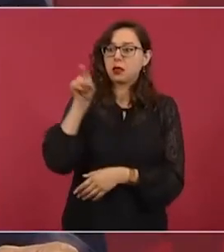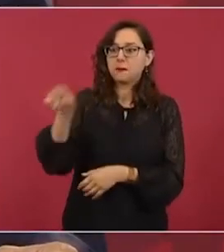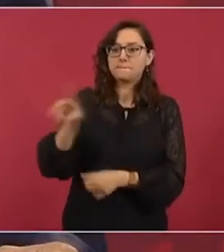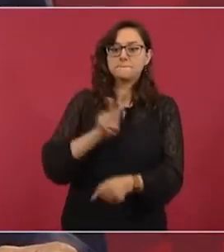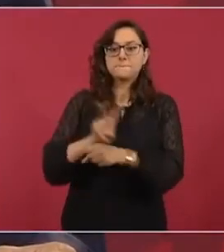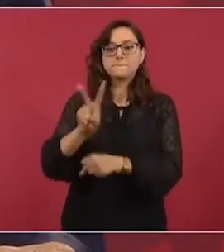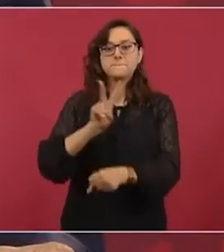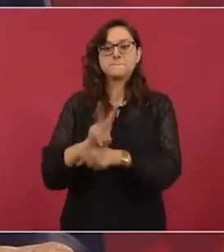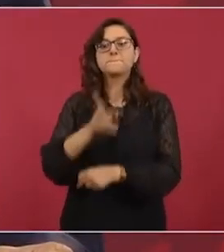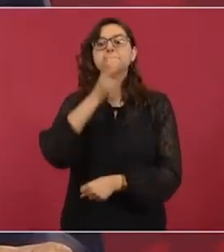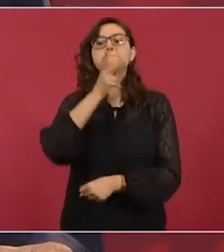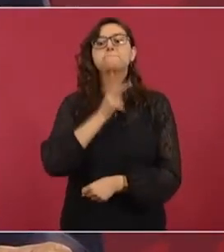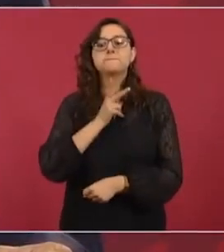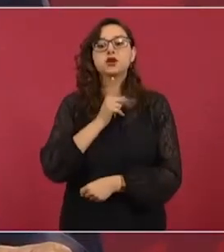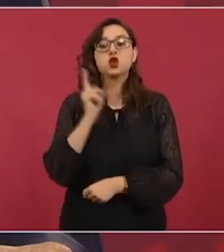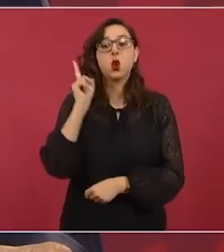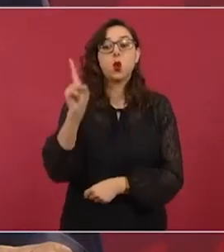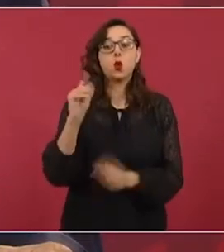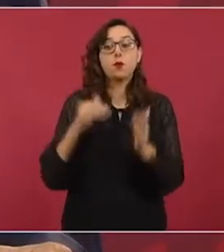Venezuela.